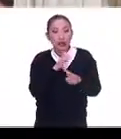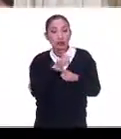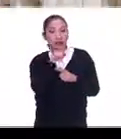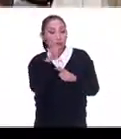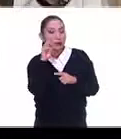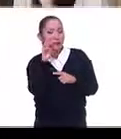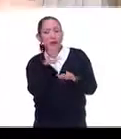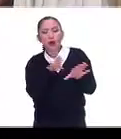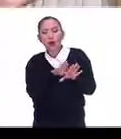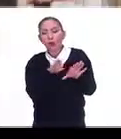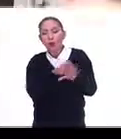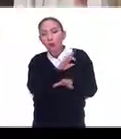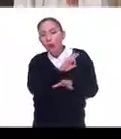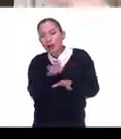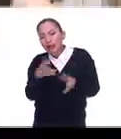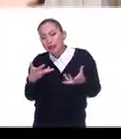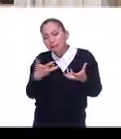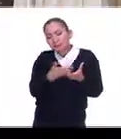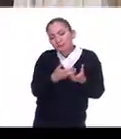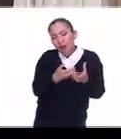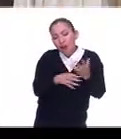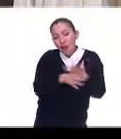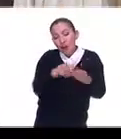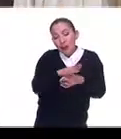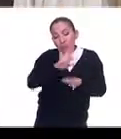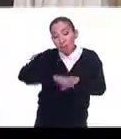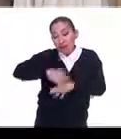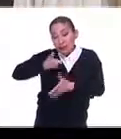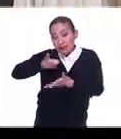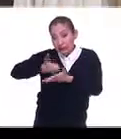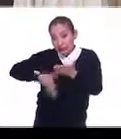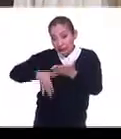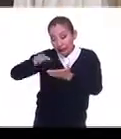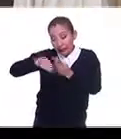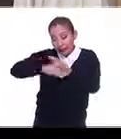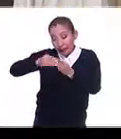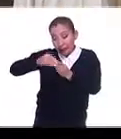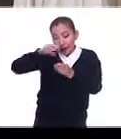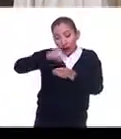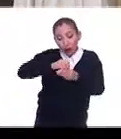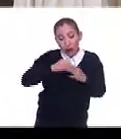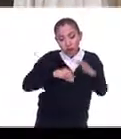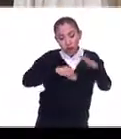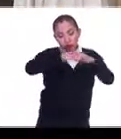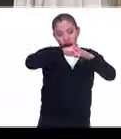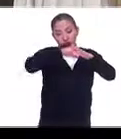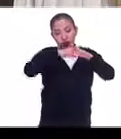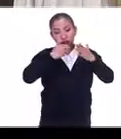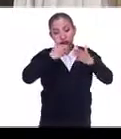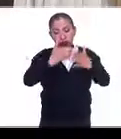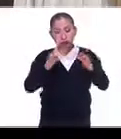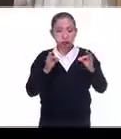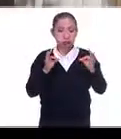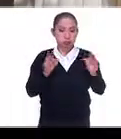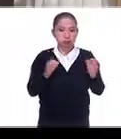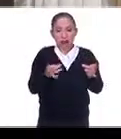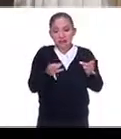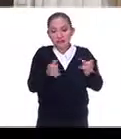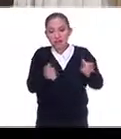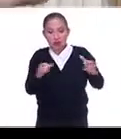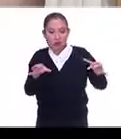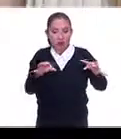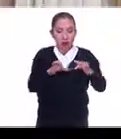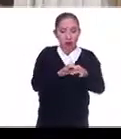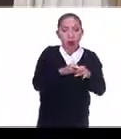que ver cómo puedes combinar cosas más económicas con el top, ¿no? Con lo más fino,